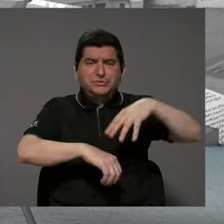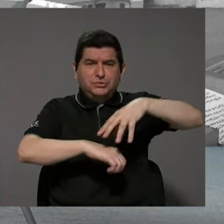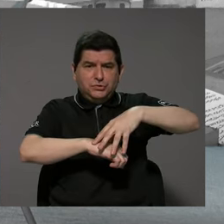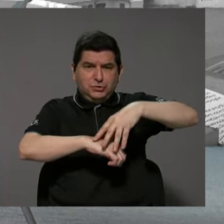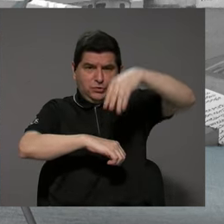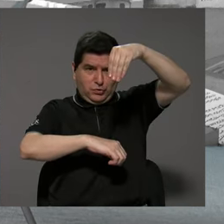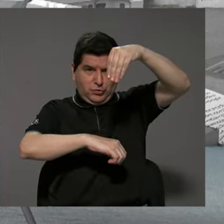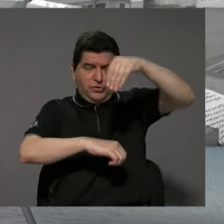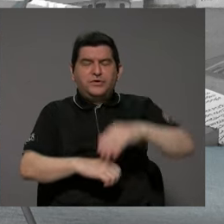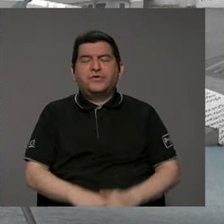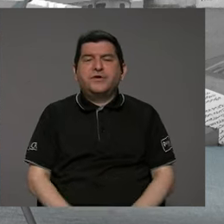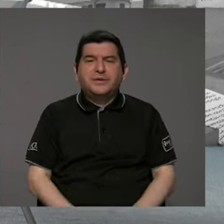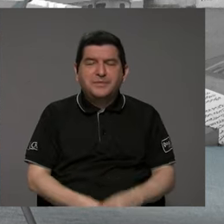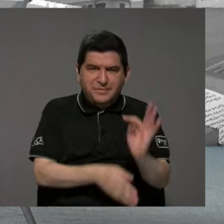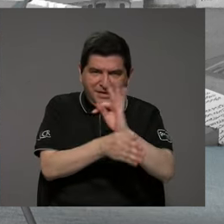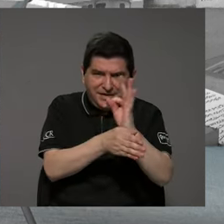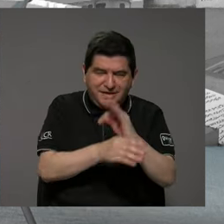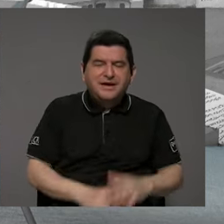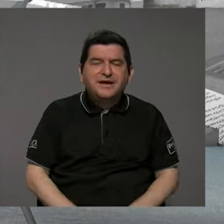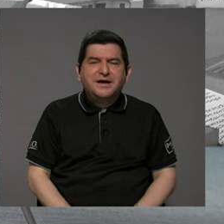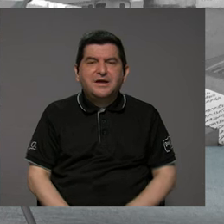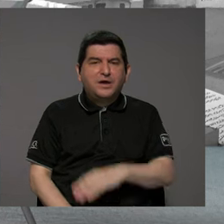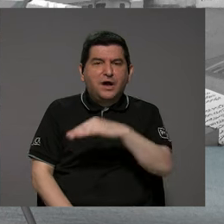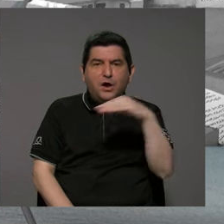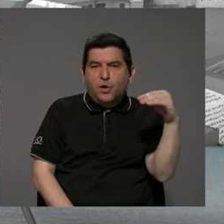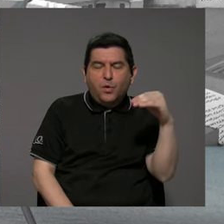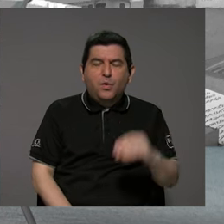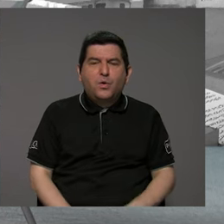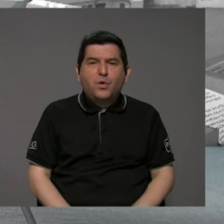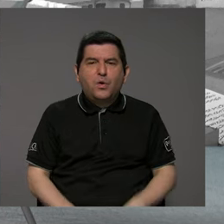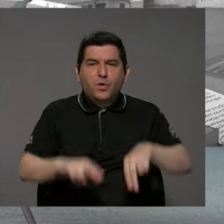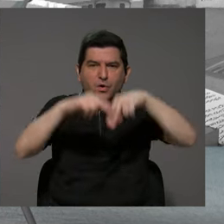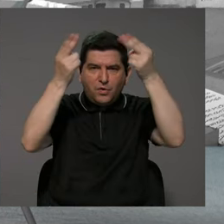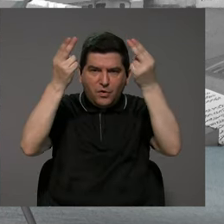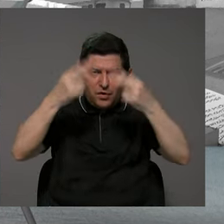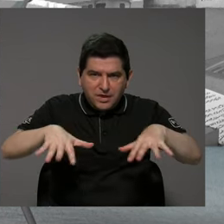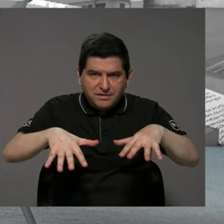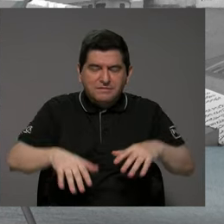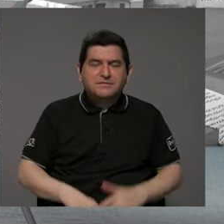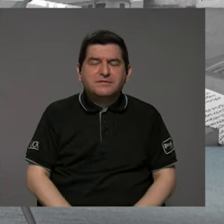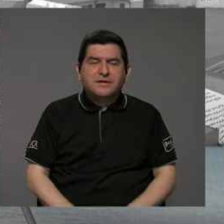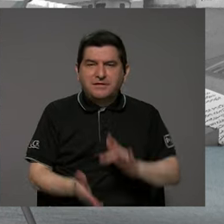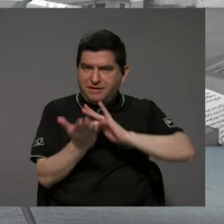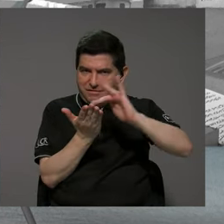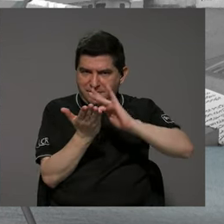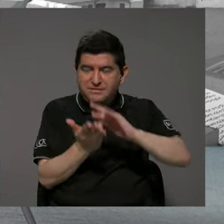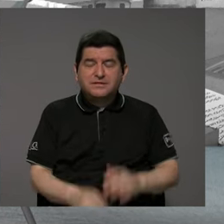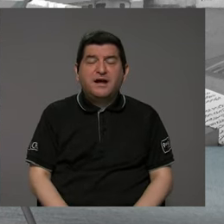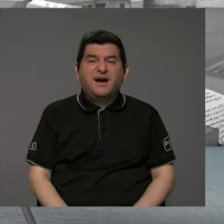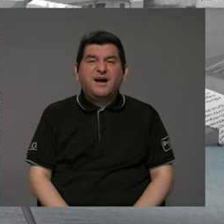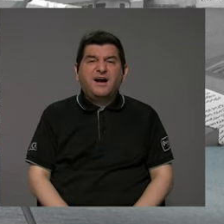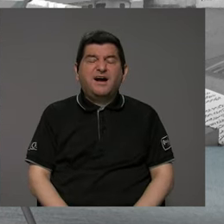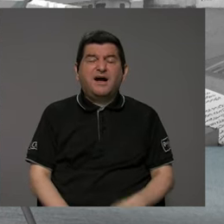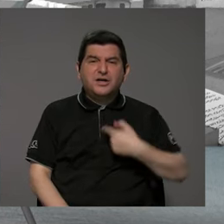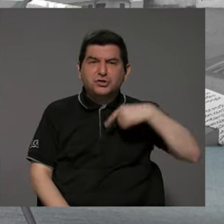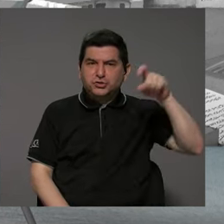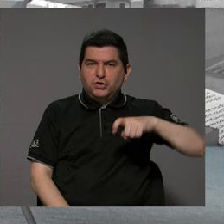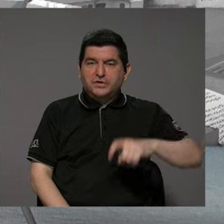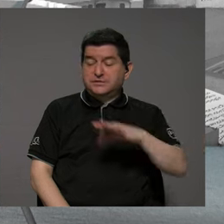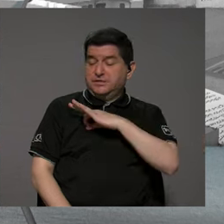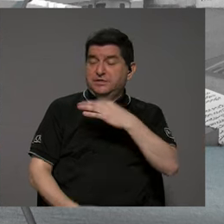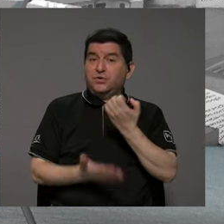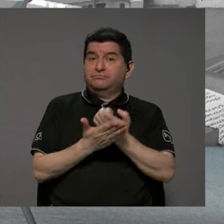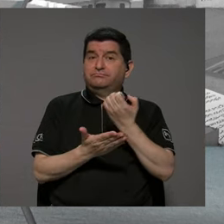telefonía, que lleve internet móvil, entre más costoso sea, más necesito que me genere un cierto nivel de rédito.